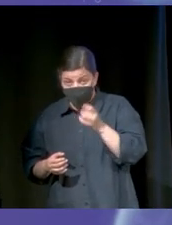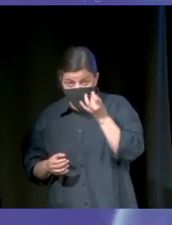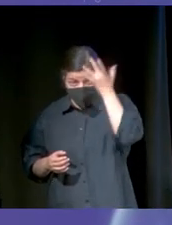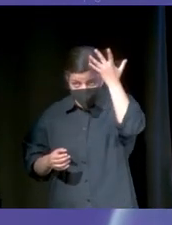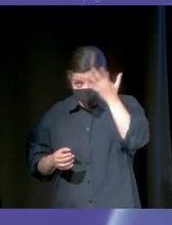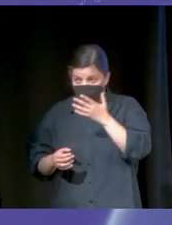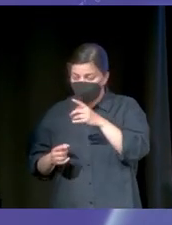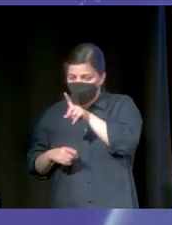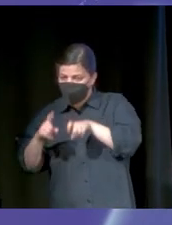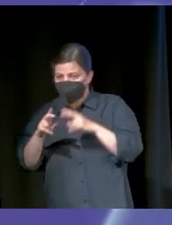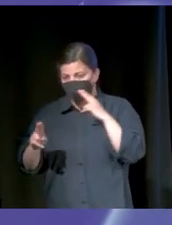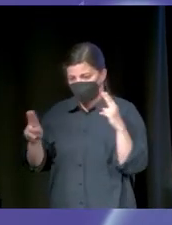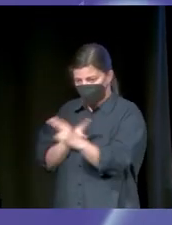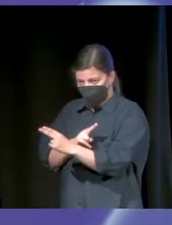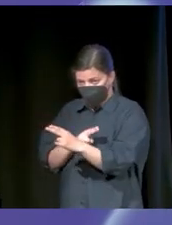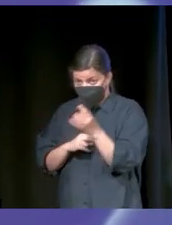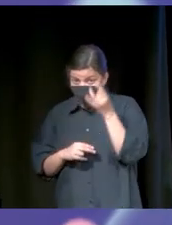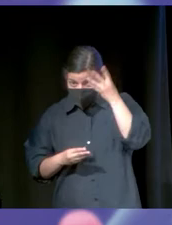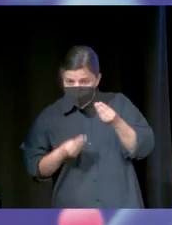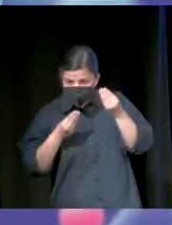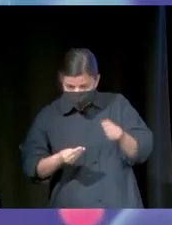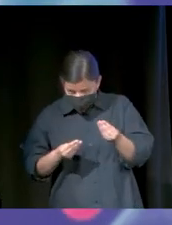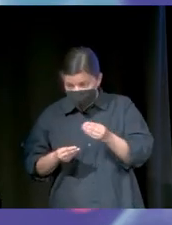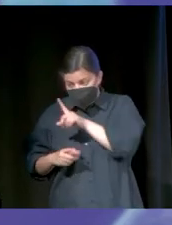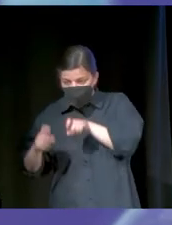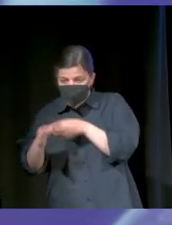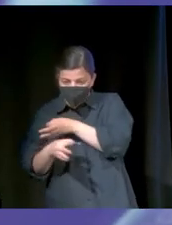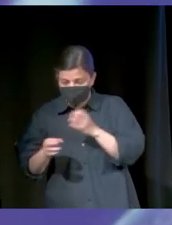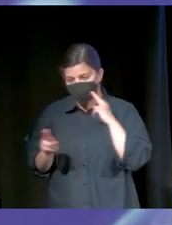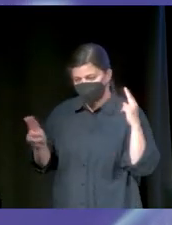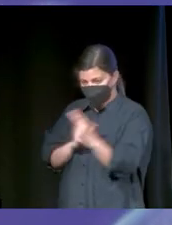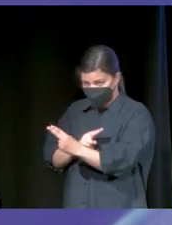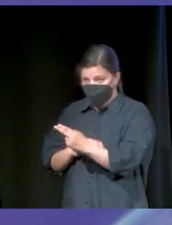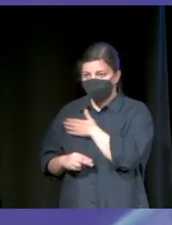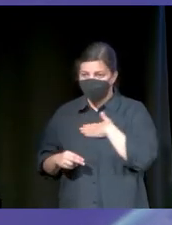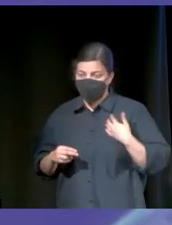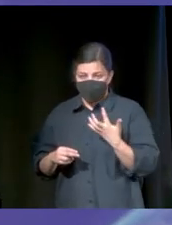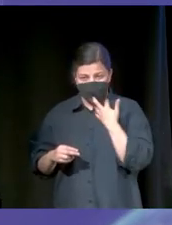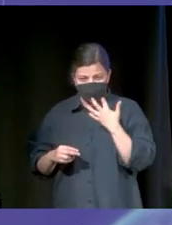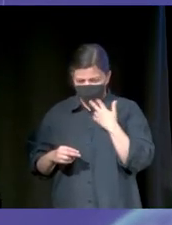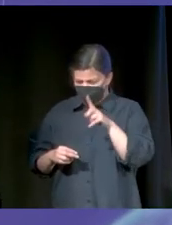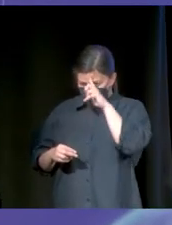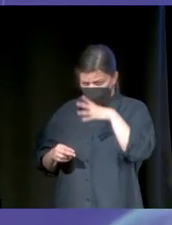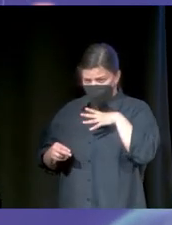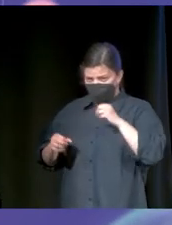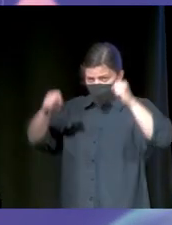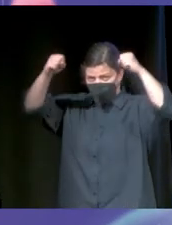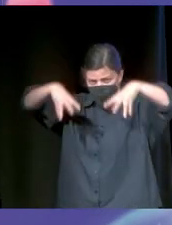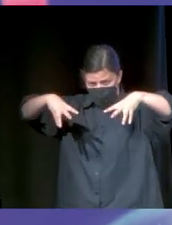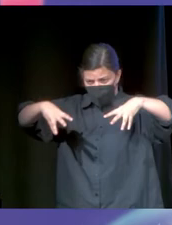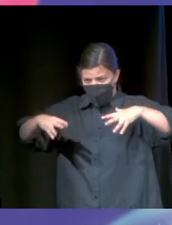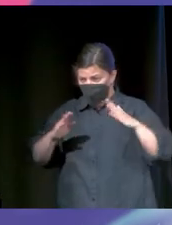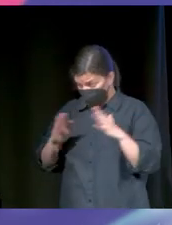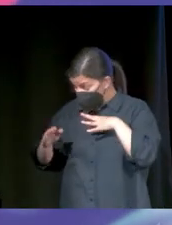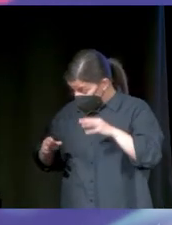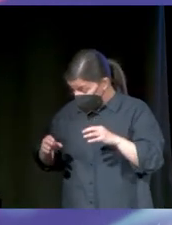respuestas a preguntas. Y las buenas ideas son las respuestas a las preguntas correctas. Y me gustaría acabar con un ejemplo. No sé si podemos encender la luz en algún